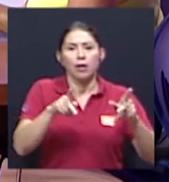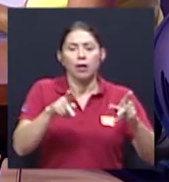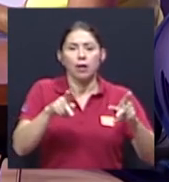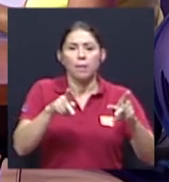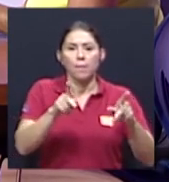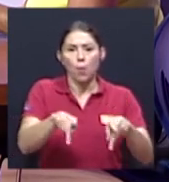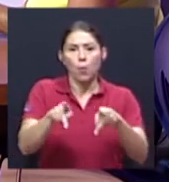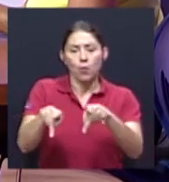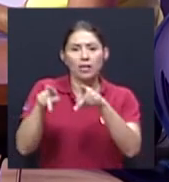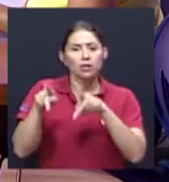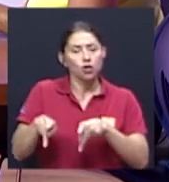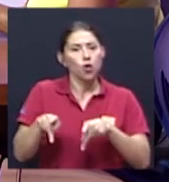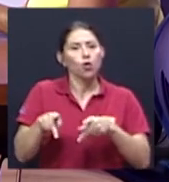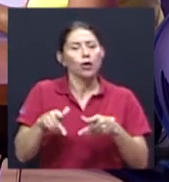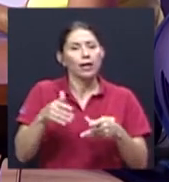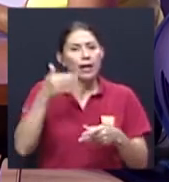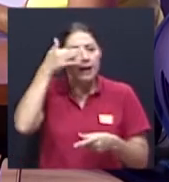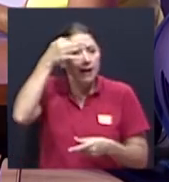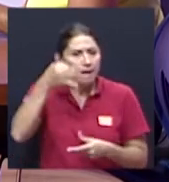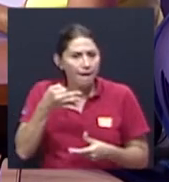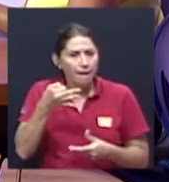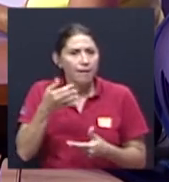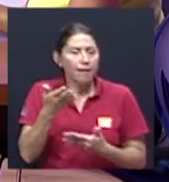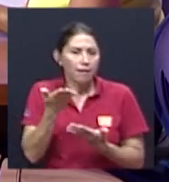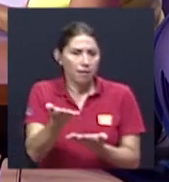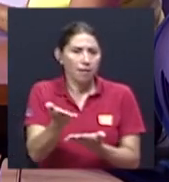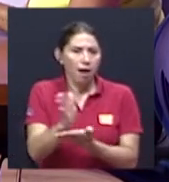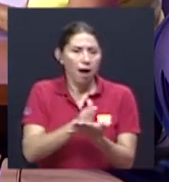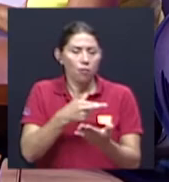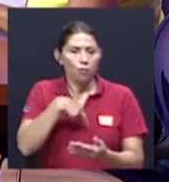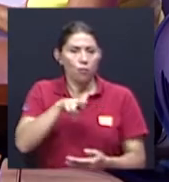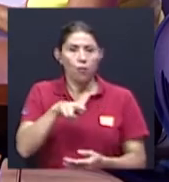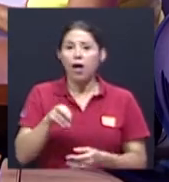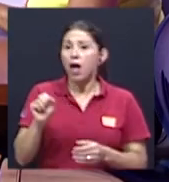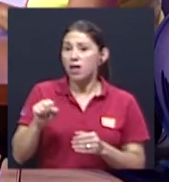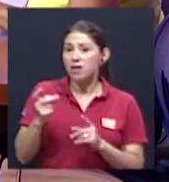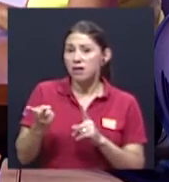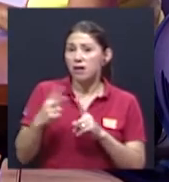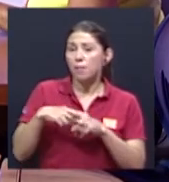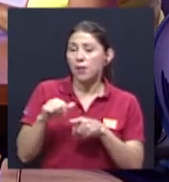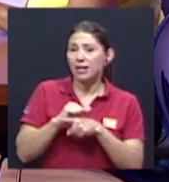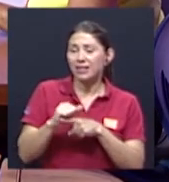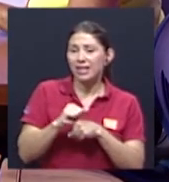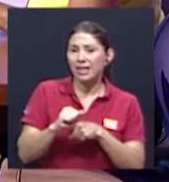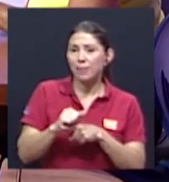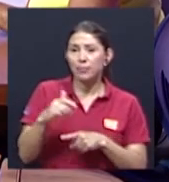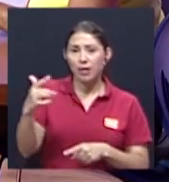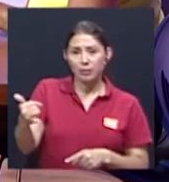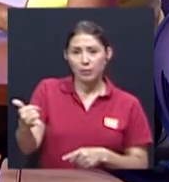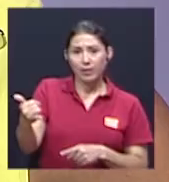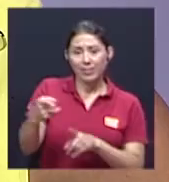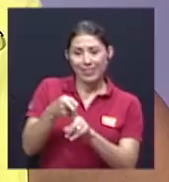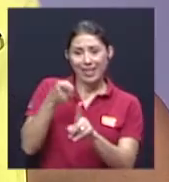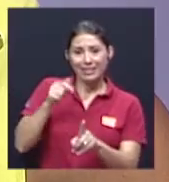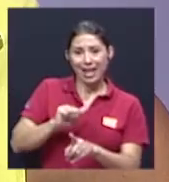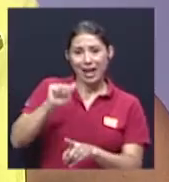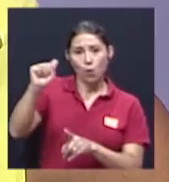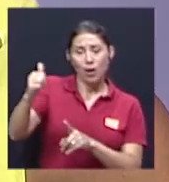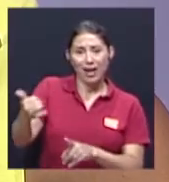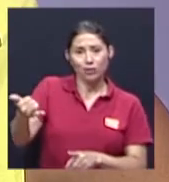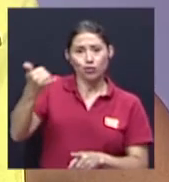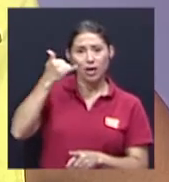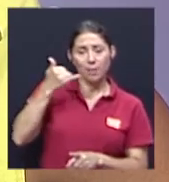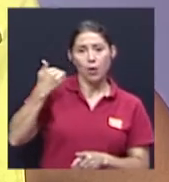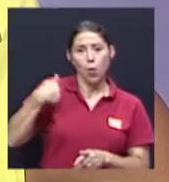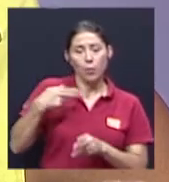que profesa algún tipo de creencia. Y que practica. Nos llaman de a la juela don Gerardo